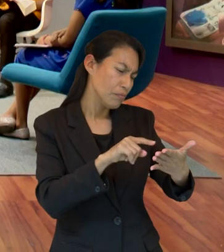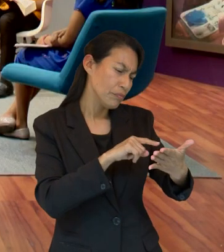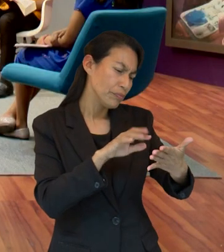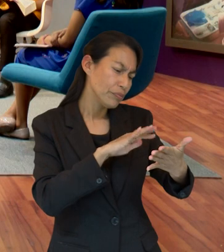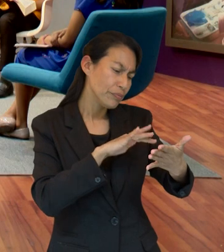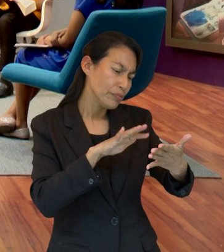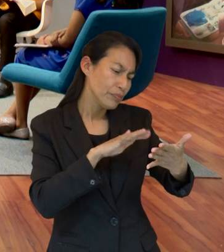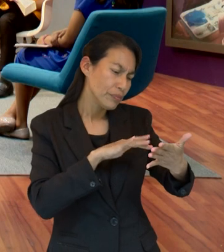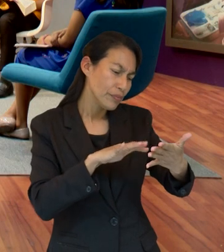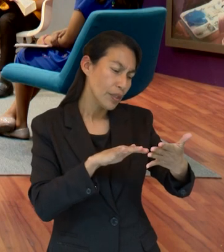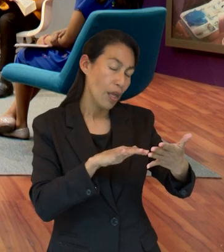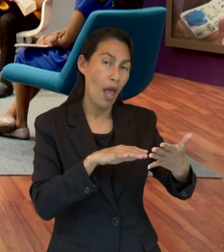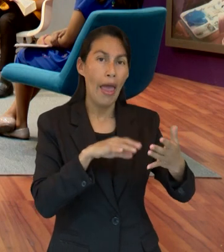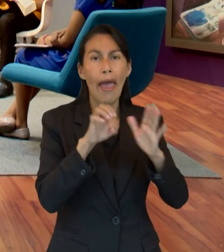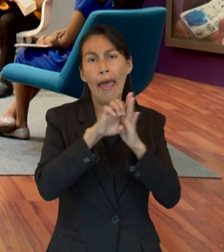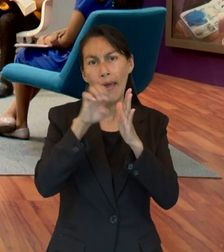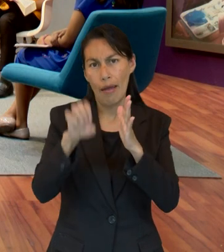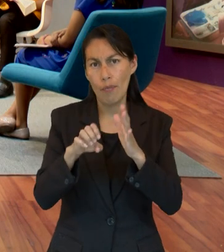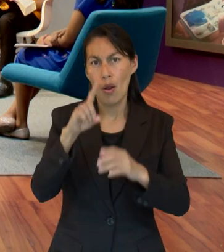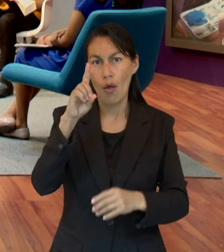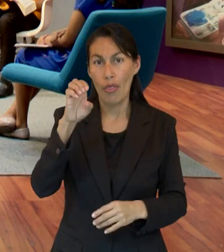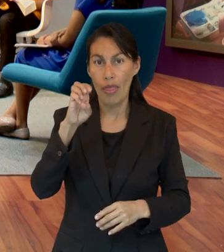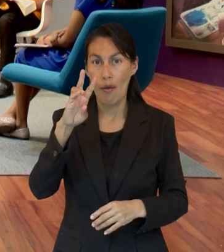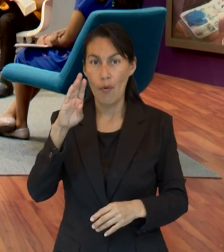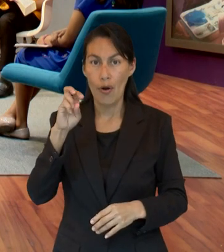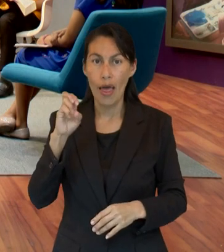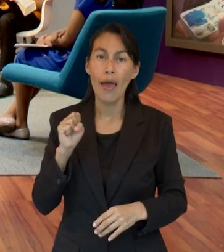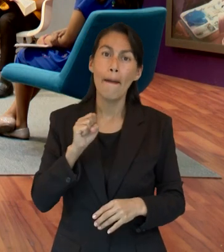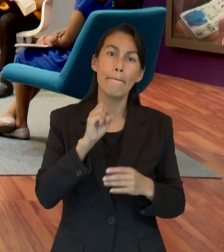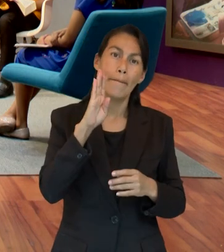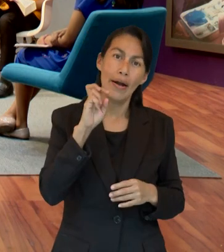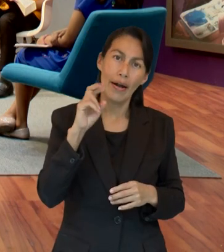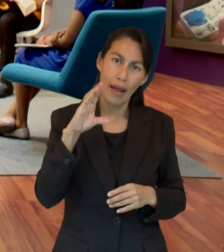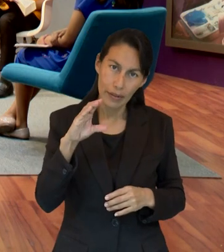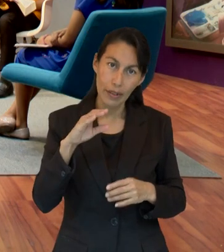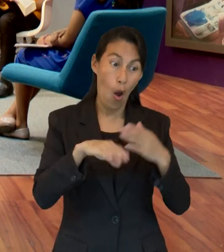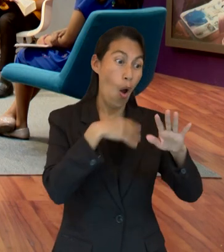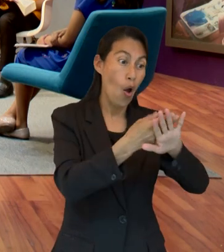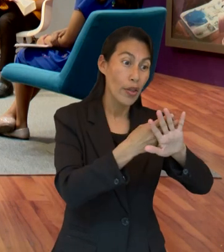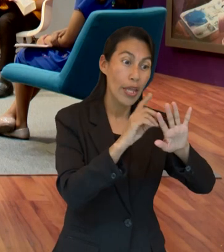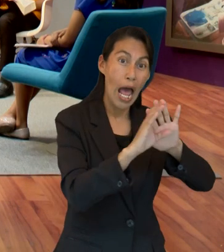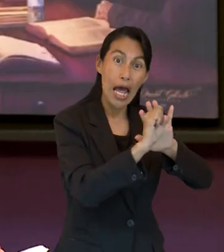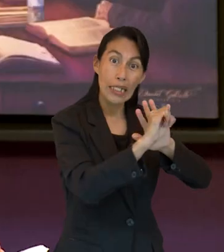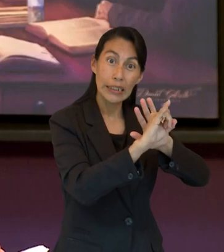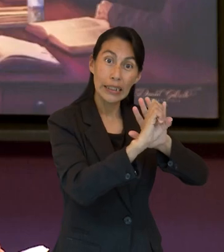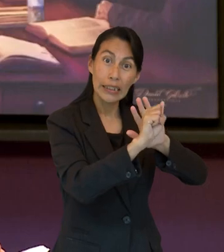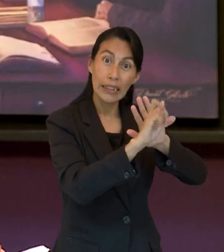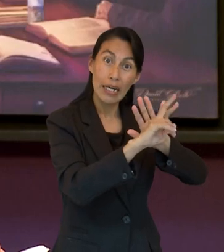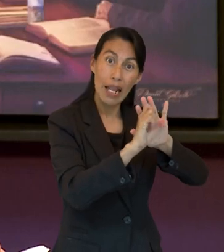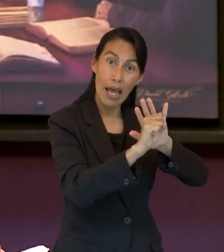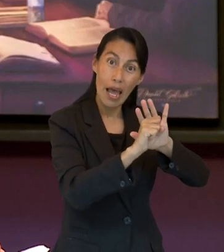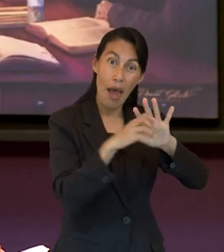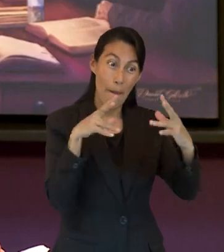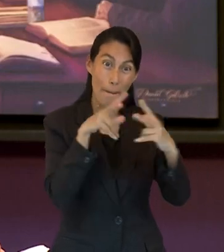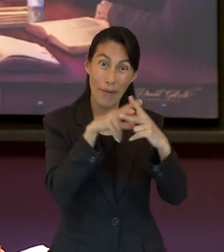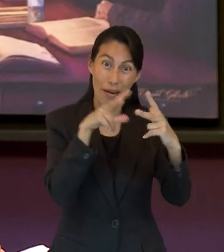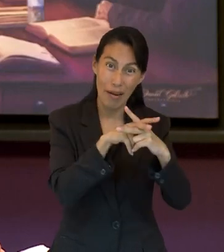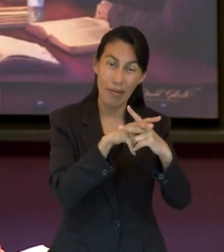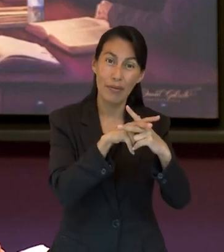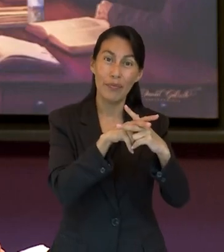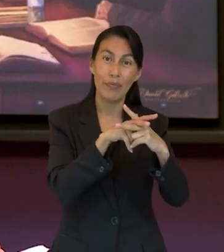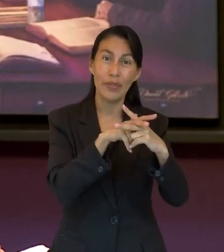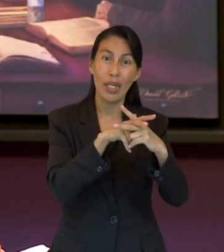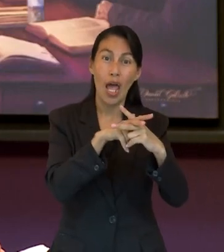vemos en la Biblia, por ejemplo, tenemos un ejemplo de Débora y Barak, cuando pelearon contra Císara, peleó